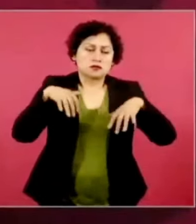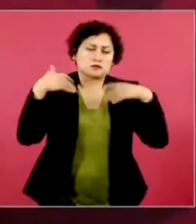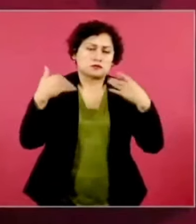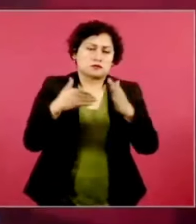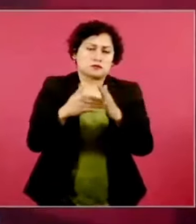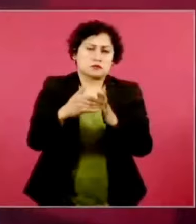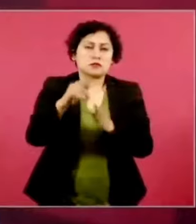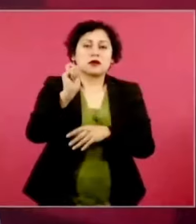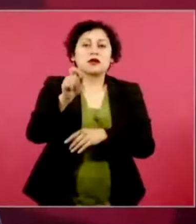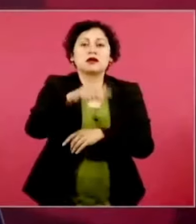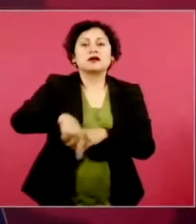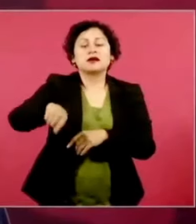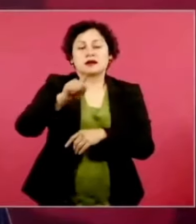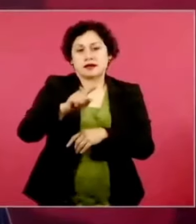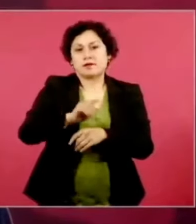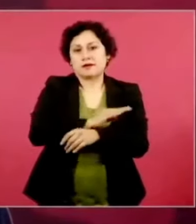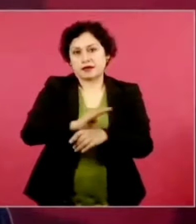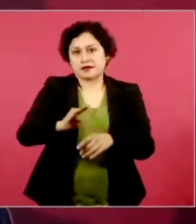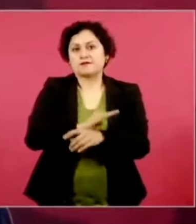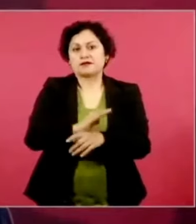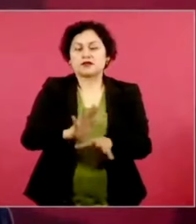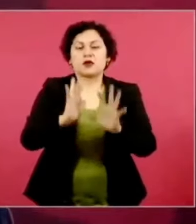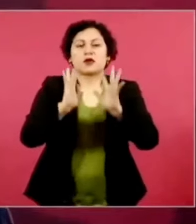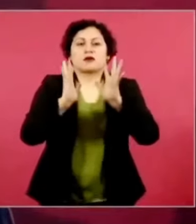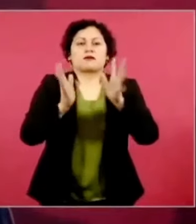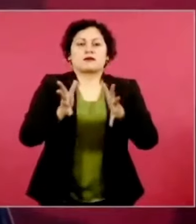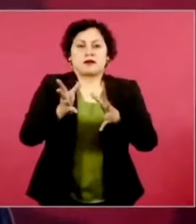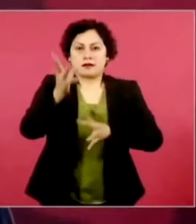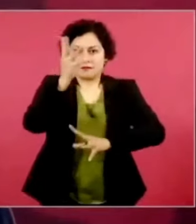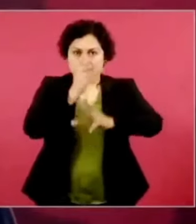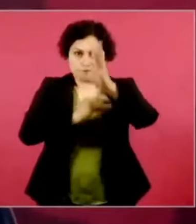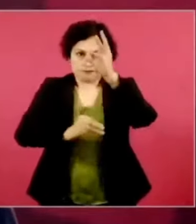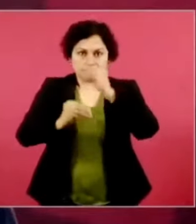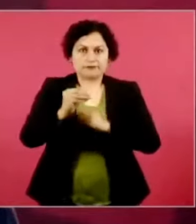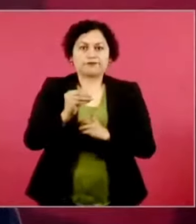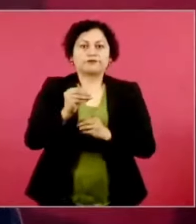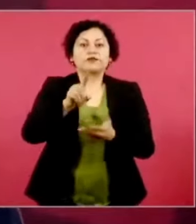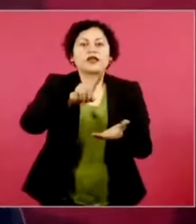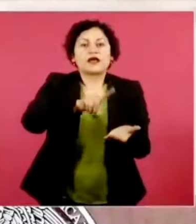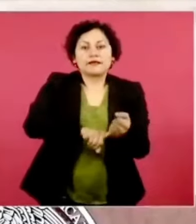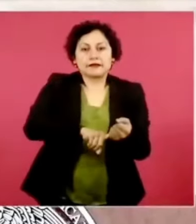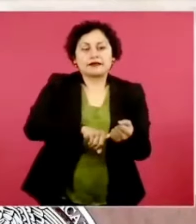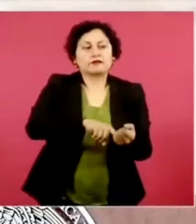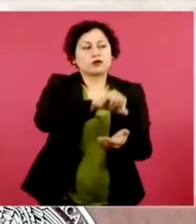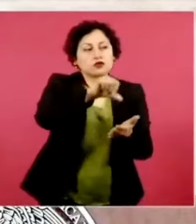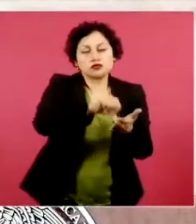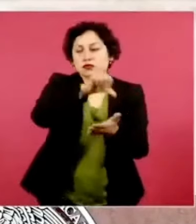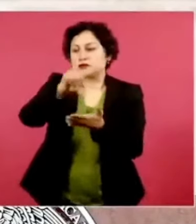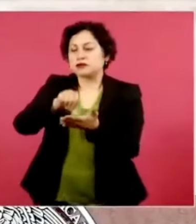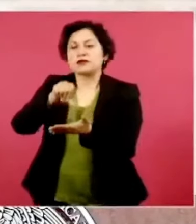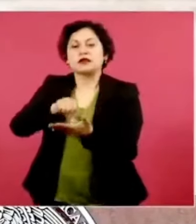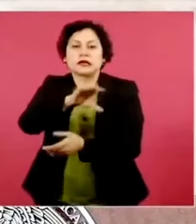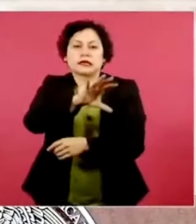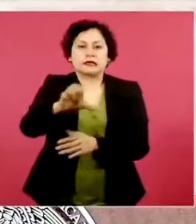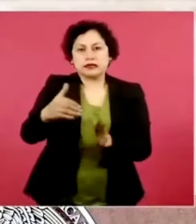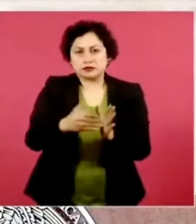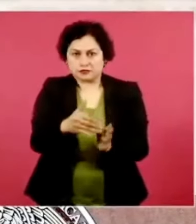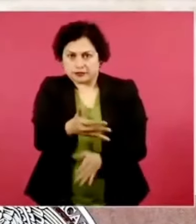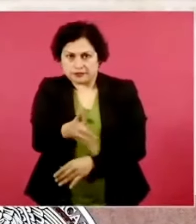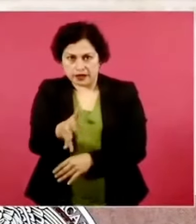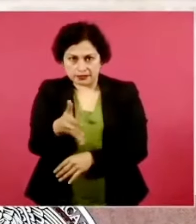programa Jóvenes Construyendo el Futuro se han capacitado en también cerca de 500 mil centros de trabajo. Y por eso también